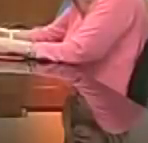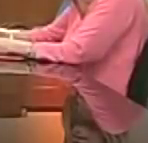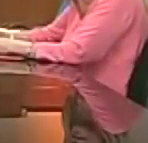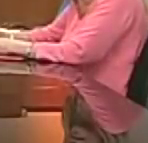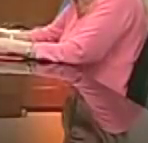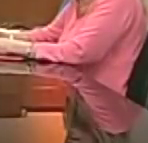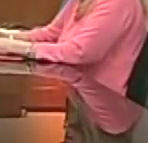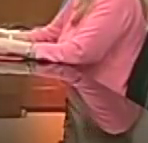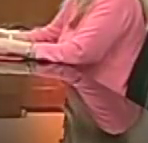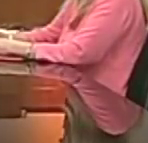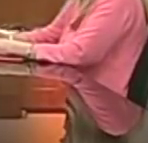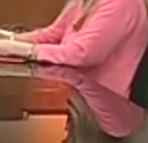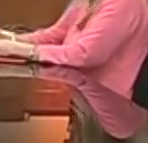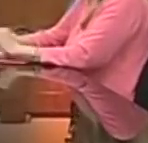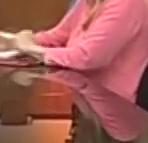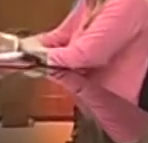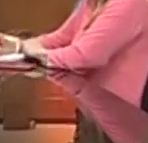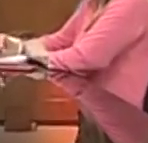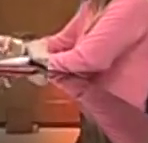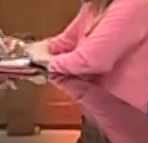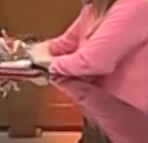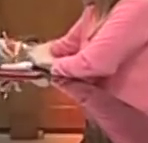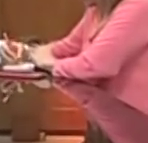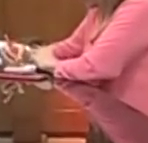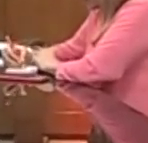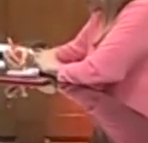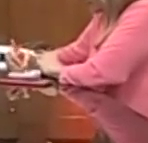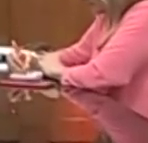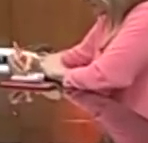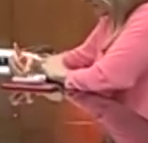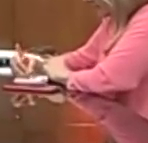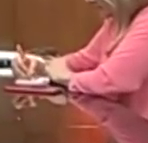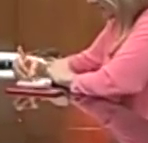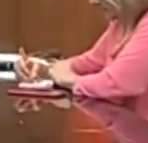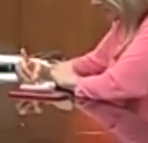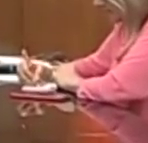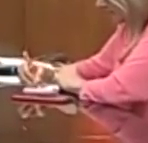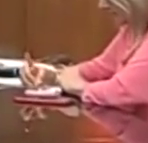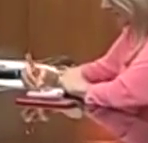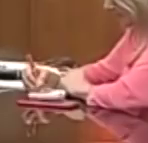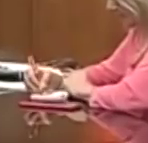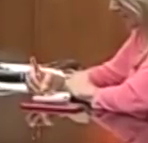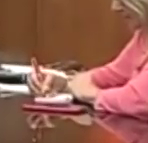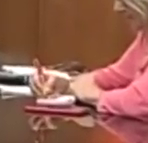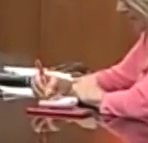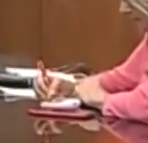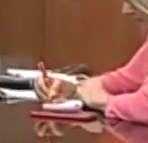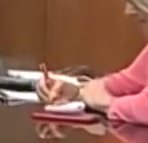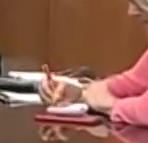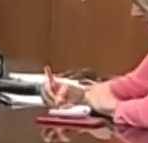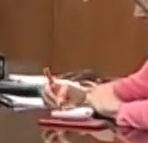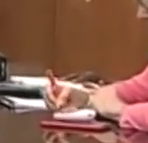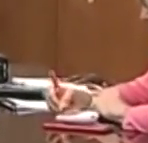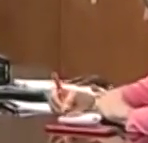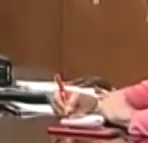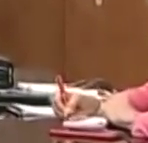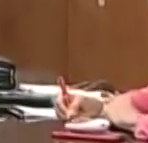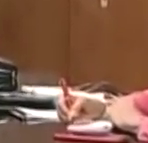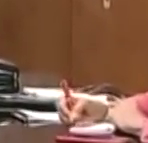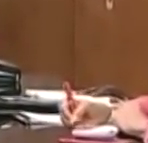Estimados compatriotas, estimadas compatriotas, aquí estamos una vez más